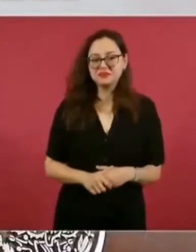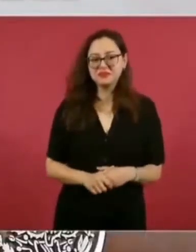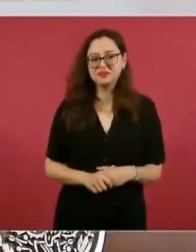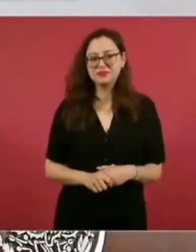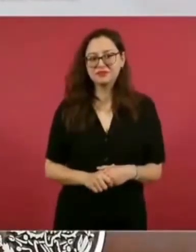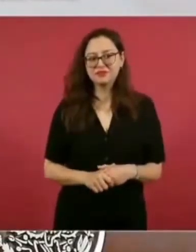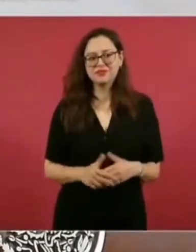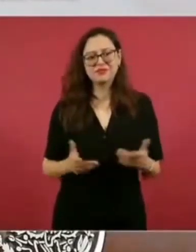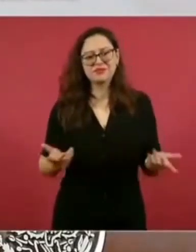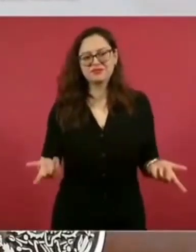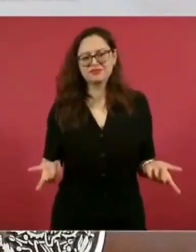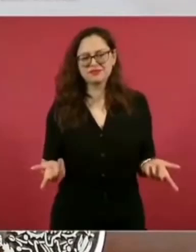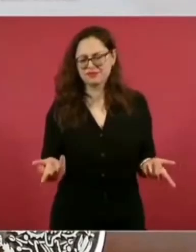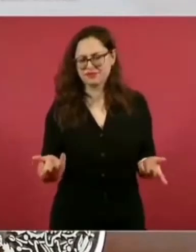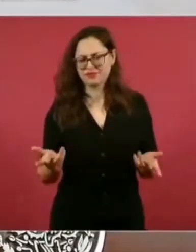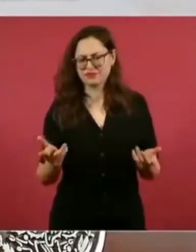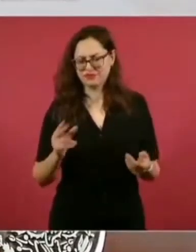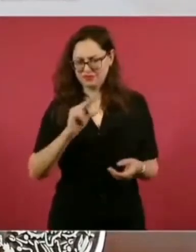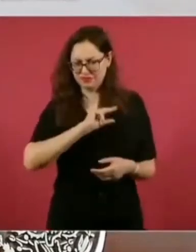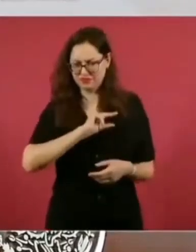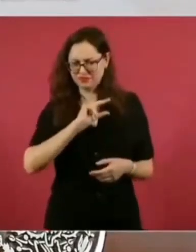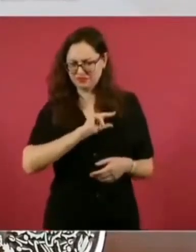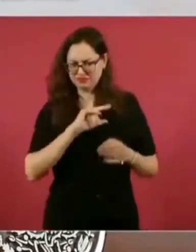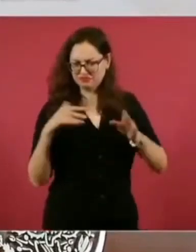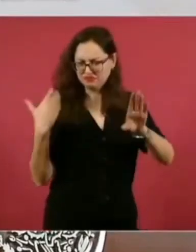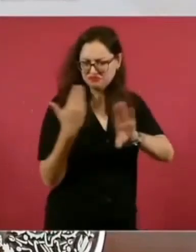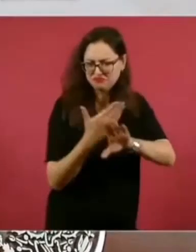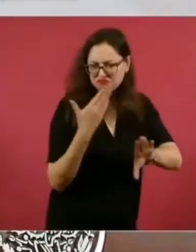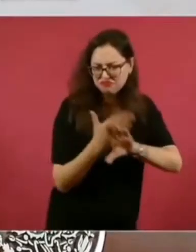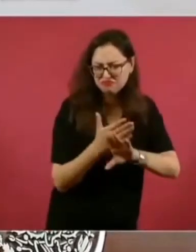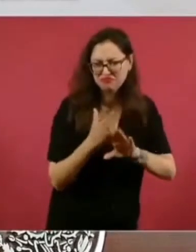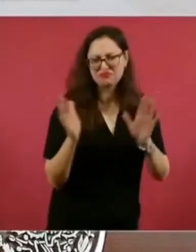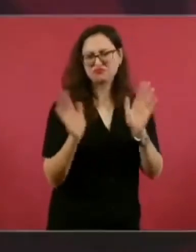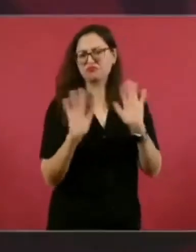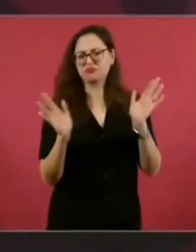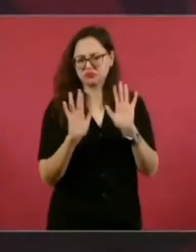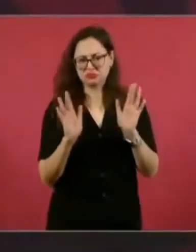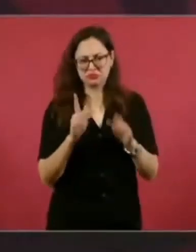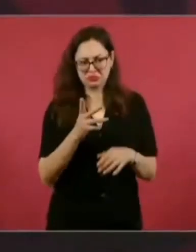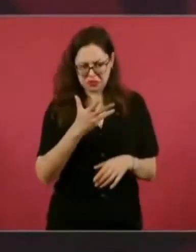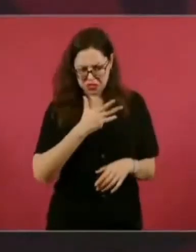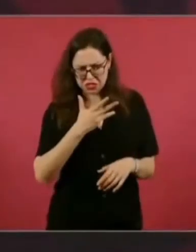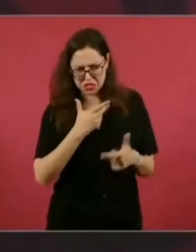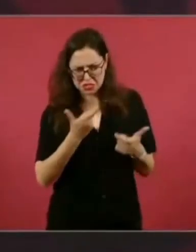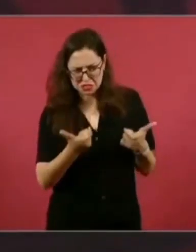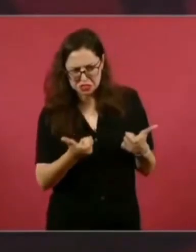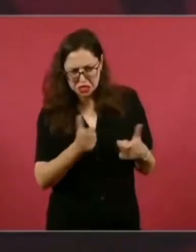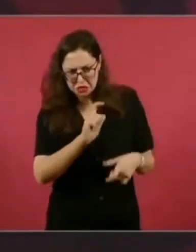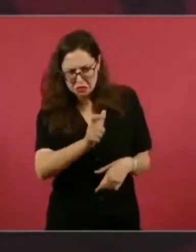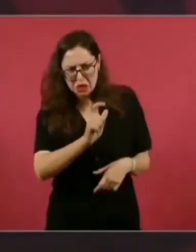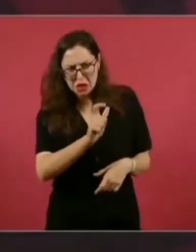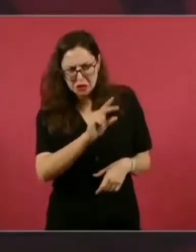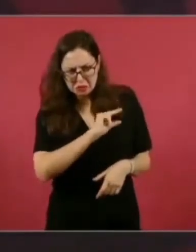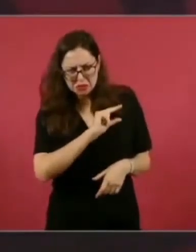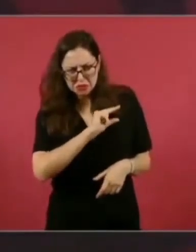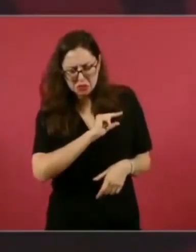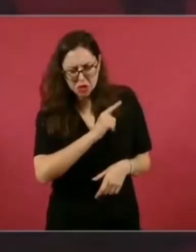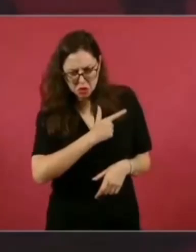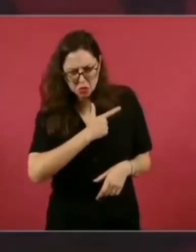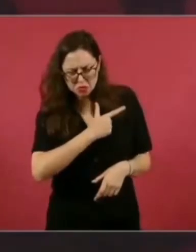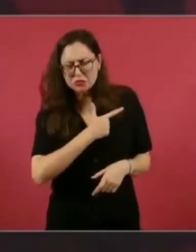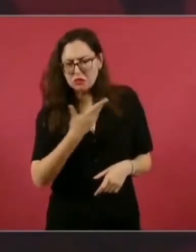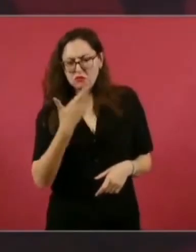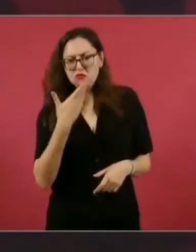Y yo siempre he dicho, no estoy en contra de la educación privada, el que tiene para pagar una escuela privada lo puede hacer, está en su derecho.